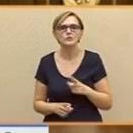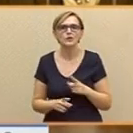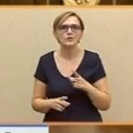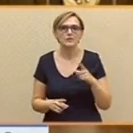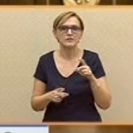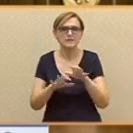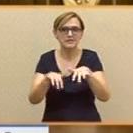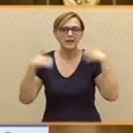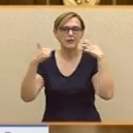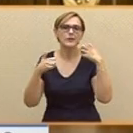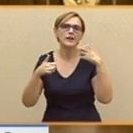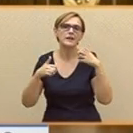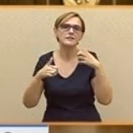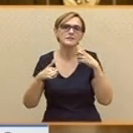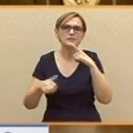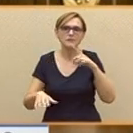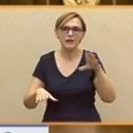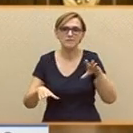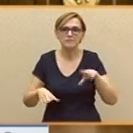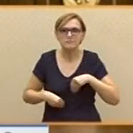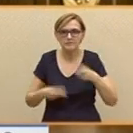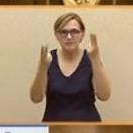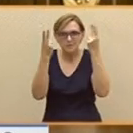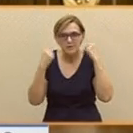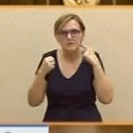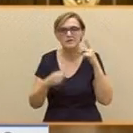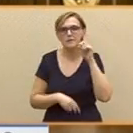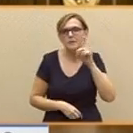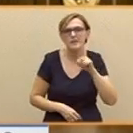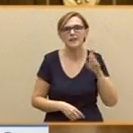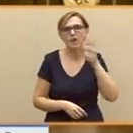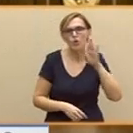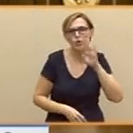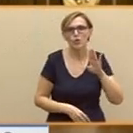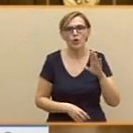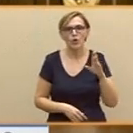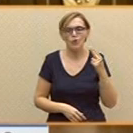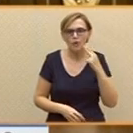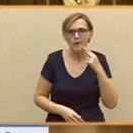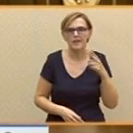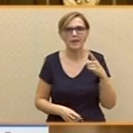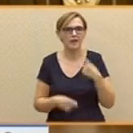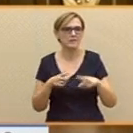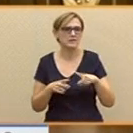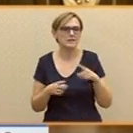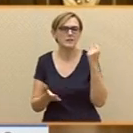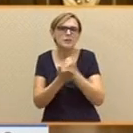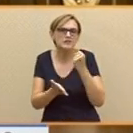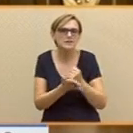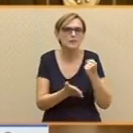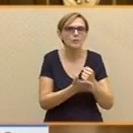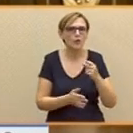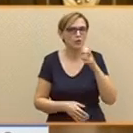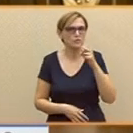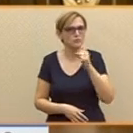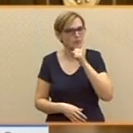fue sumisa a la corrupción, a la mentira y a la cobardía. Hay símbolos que para ustedes son viejos. Yo pienso, como Carlo